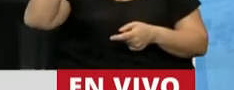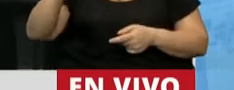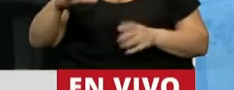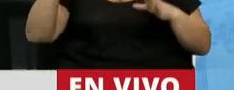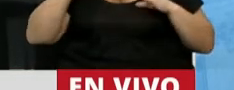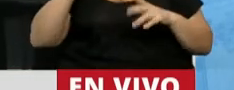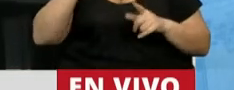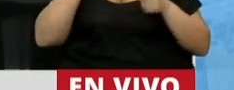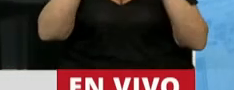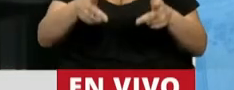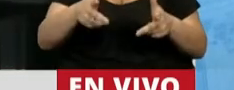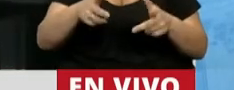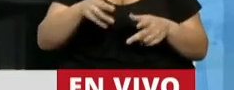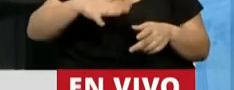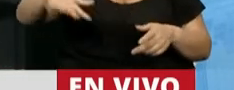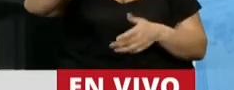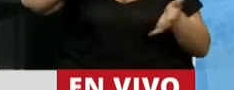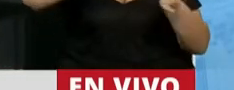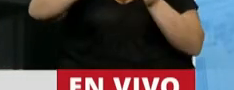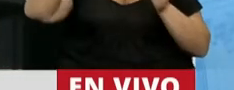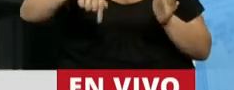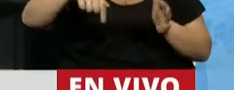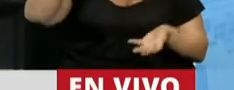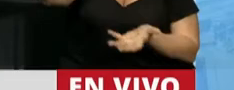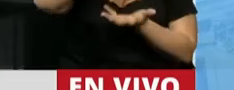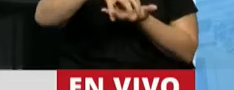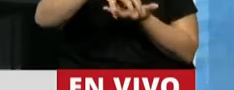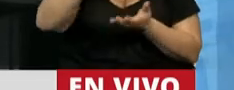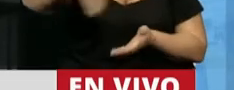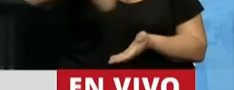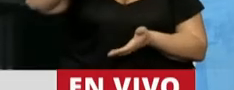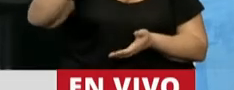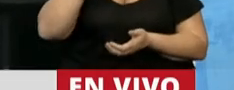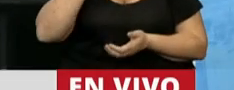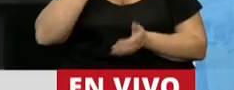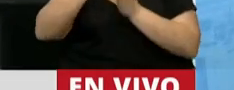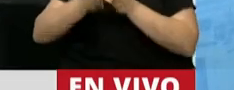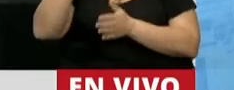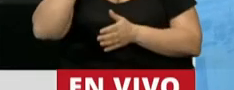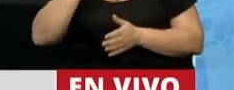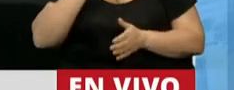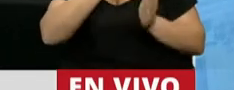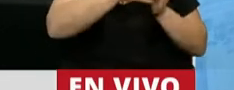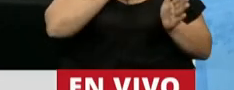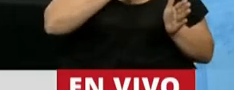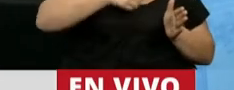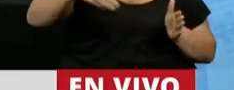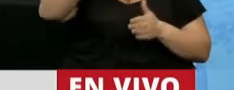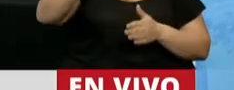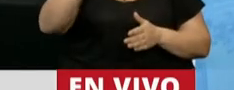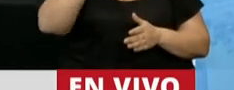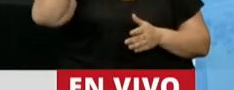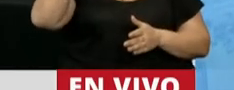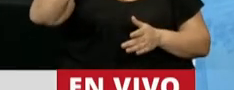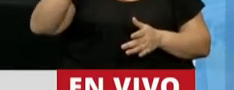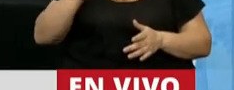Debió mencionar también que la manzana de la ciudad autónoma de Buenos Aires, que va entre las calles Entre Ríos, Rivadavia, Hipólito y Rigoyen y Combate de los